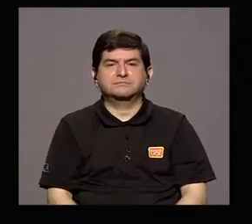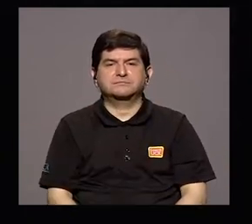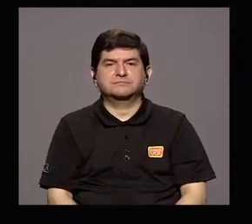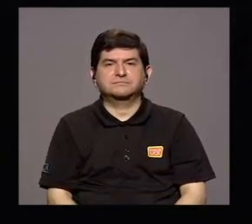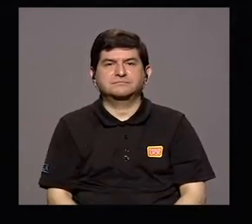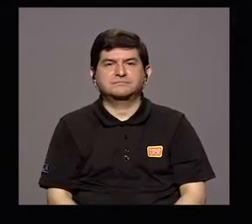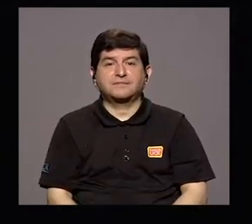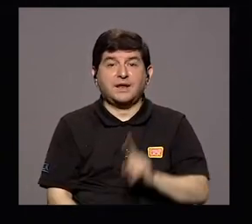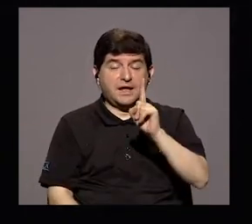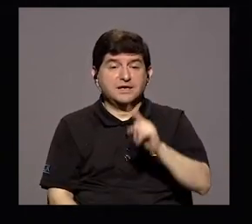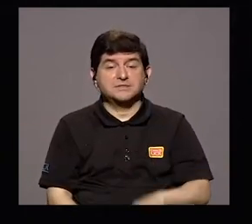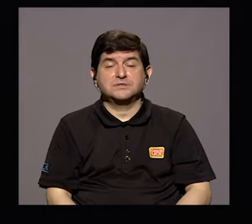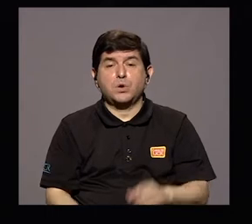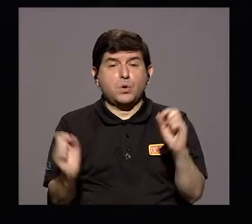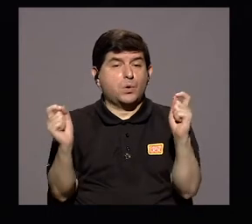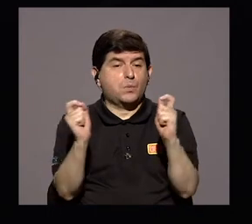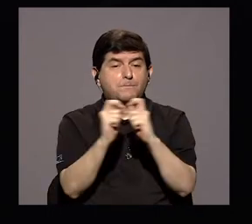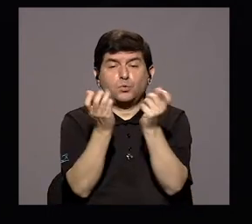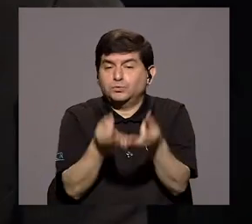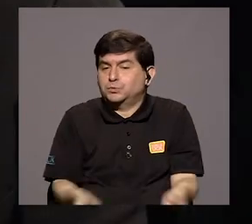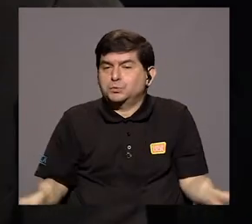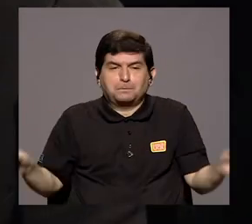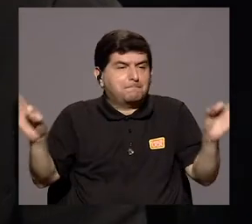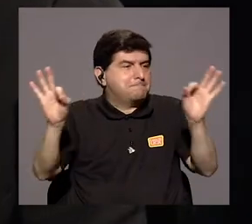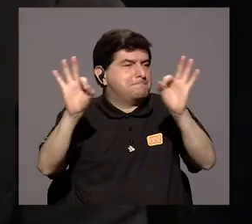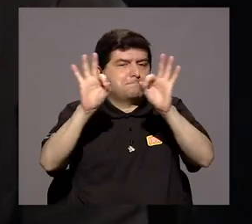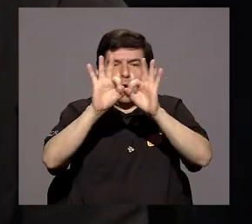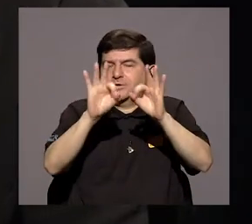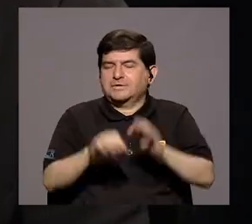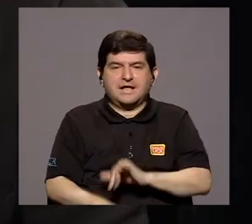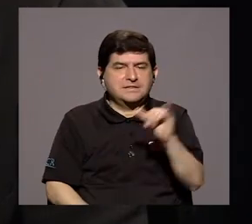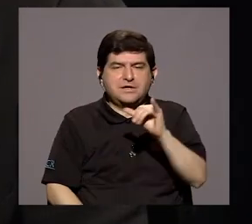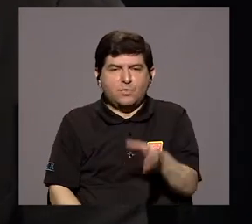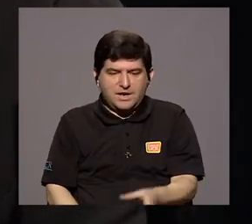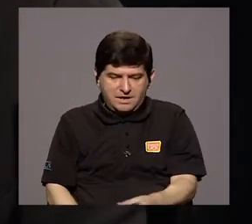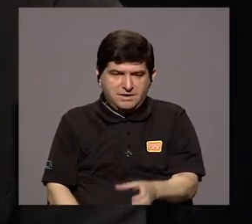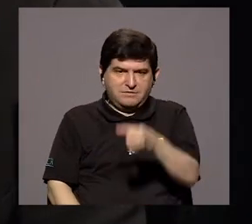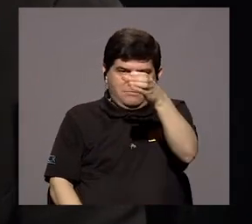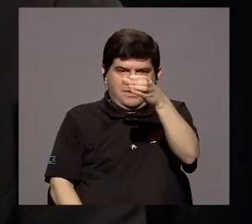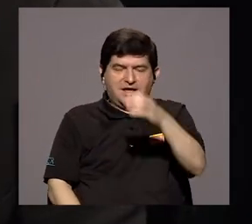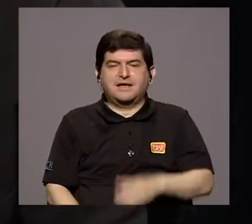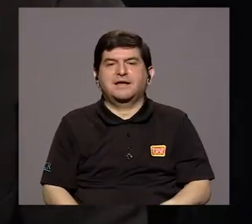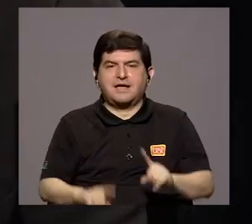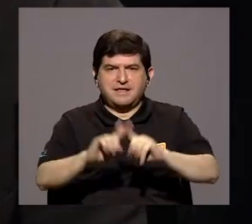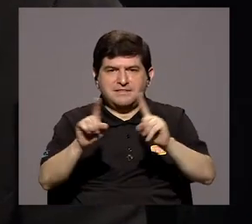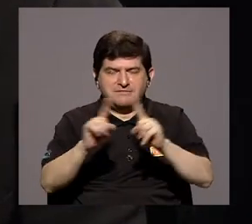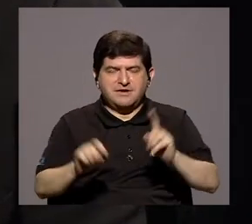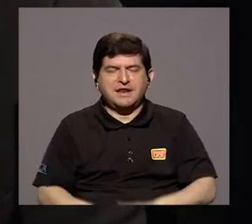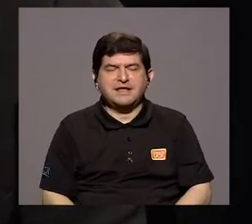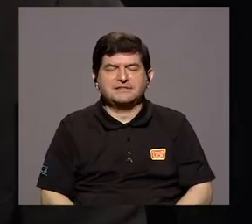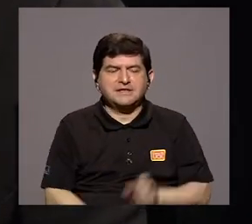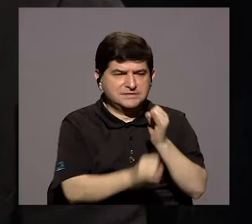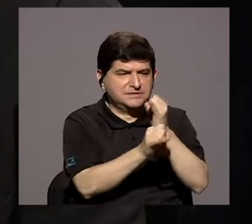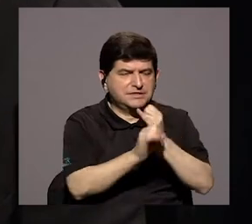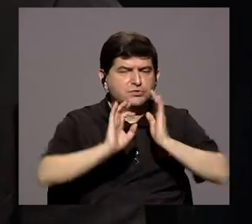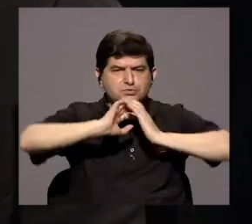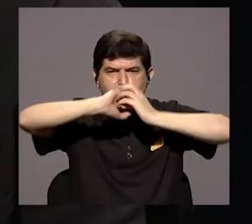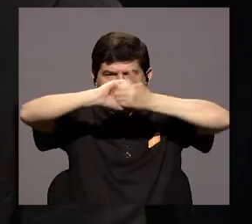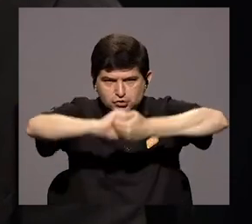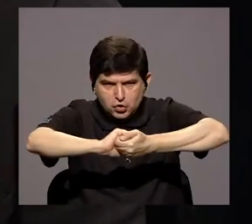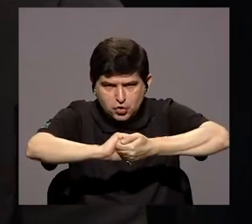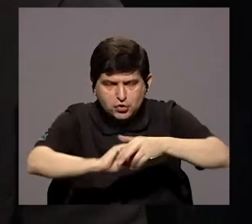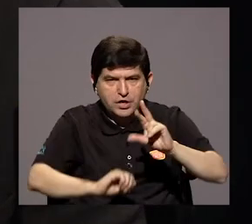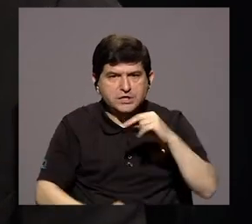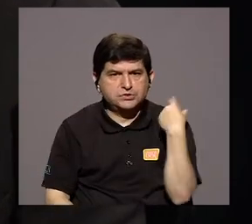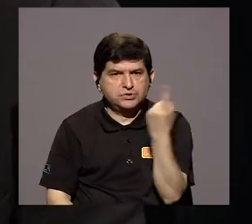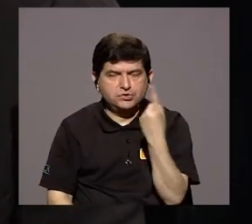columna principalmente importante, ¿verdad?, entre instituciones, las alianzas que se puedan estar dando, no solamente con instituciones